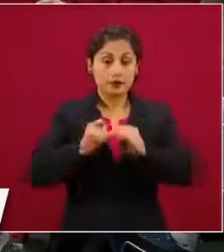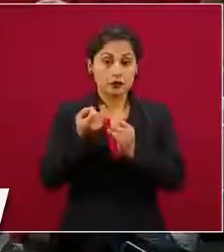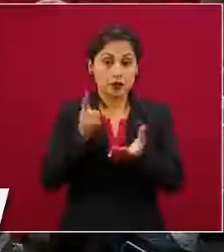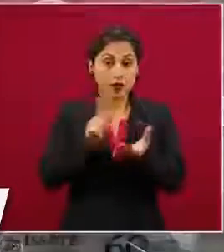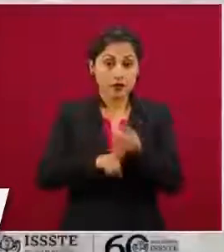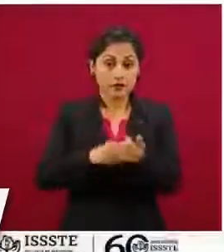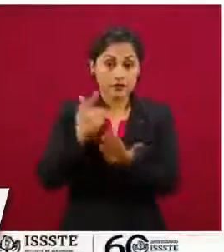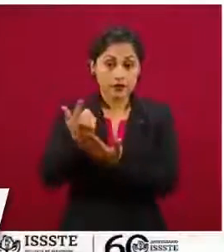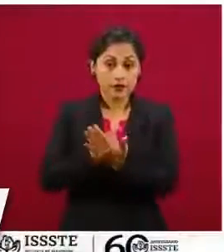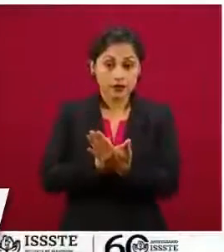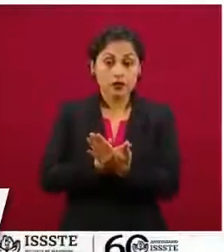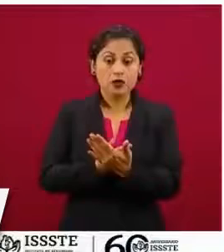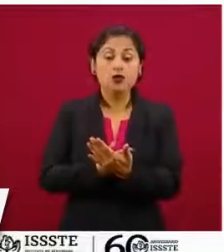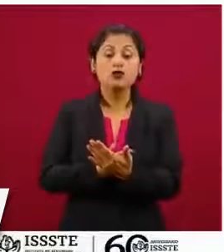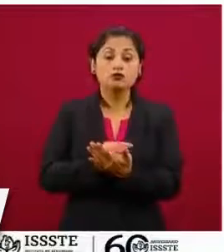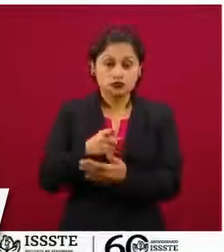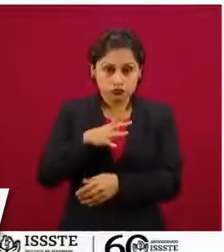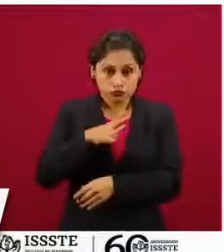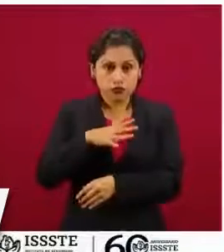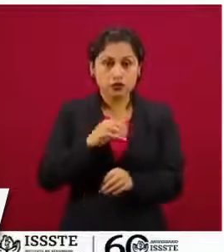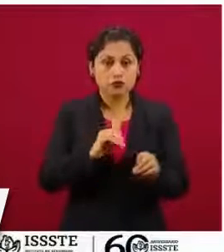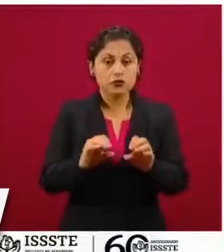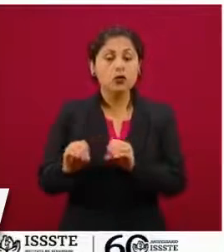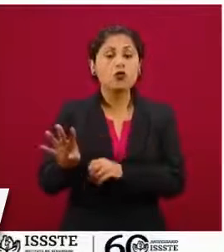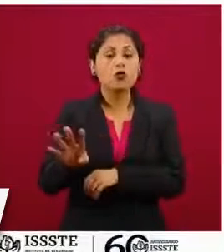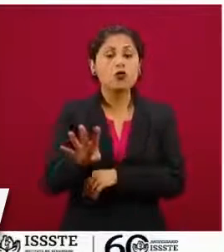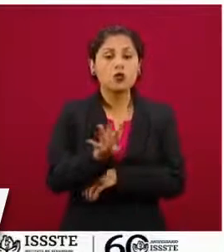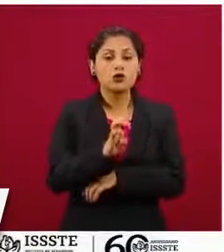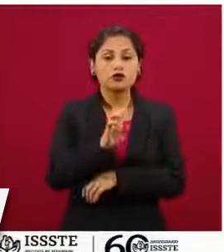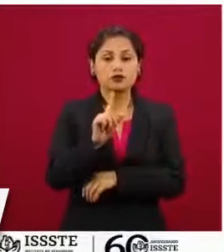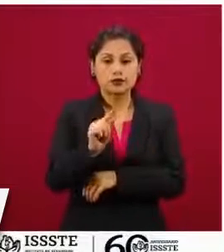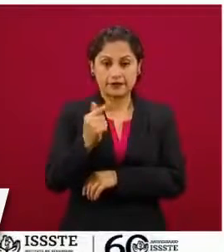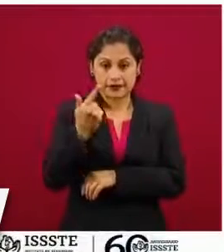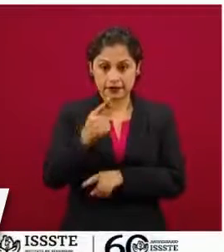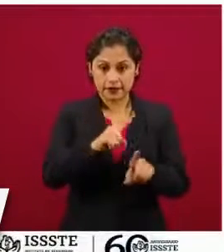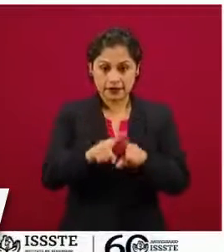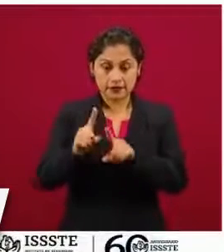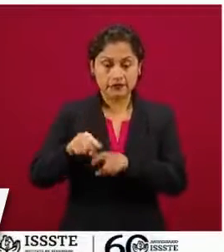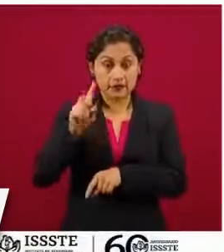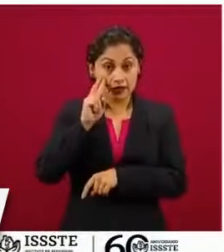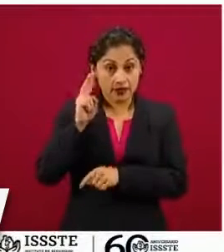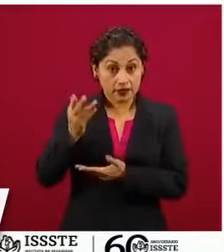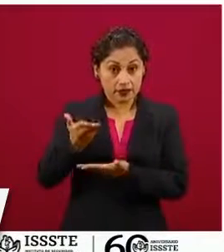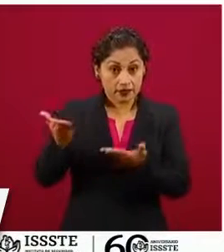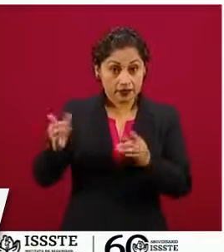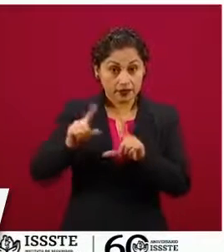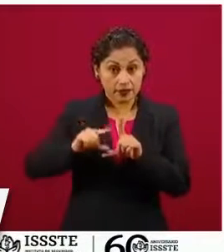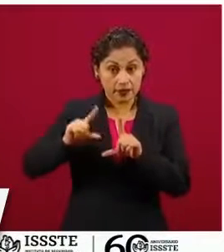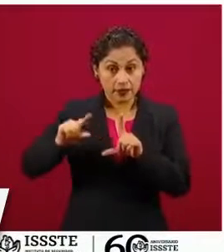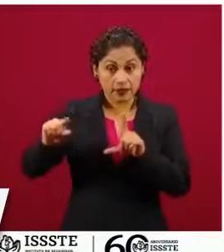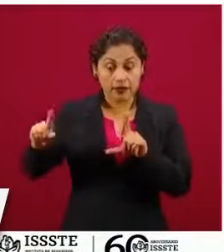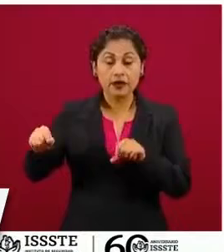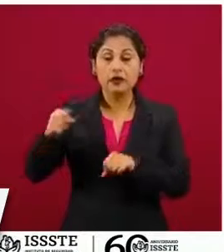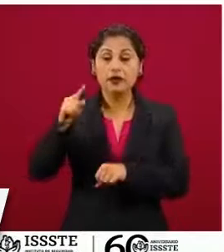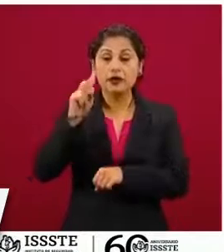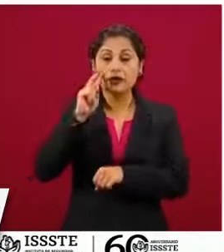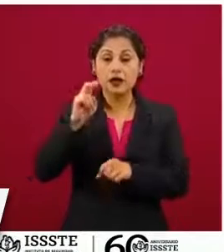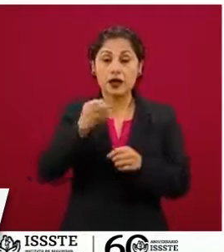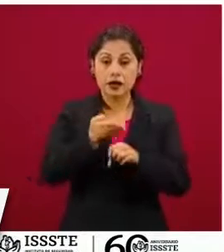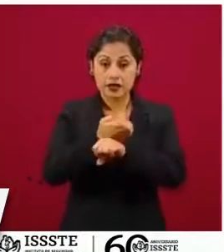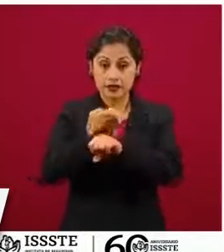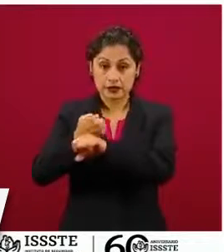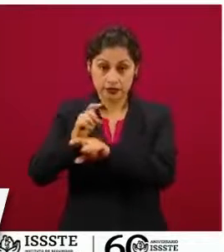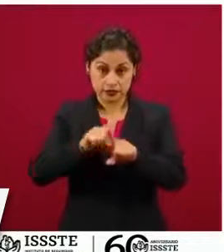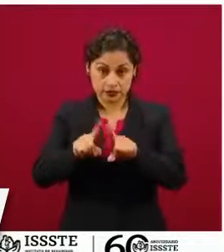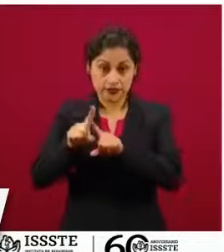tenemos 470 dependencias y, como ustedes pueden darse cuenta, estos préstamos personales que están distribuidos en todos los estados de la República